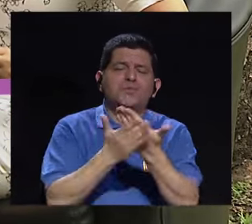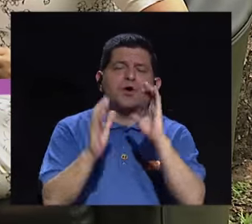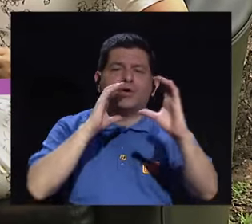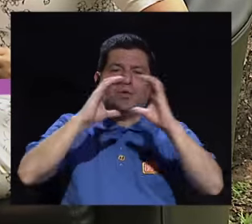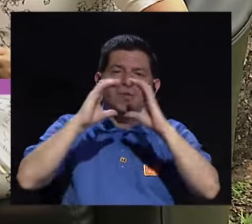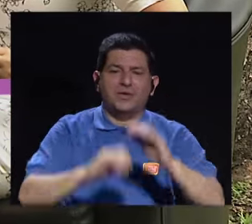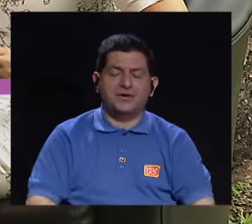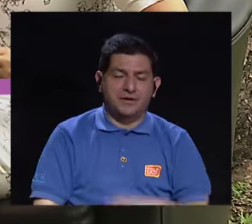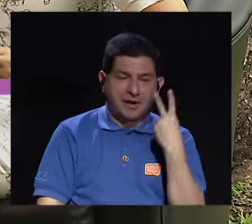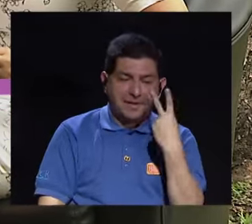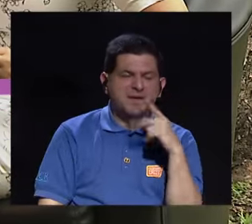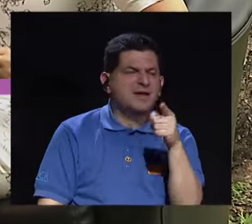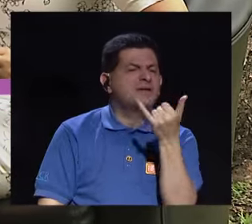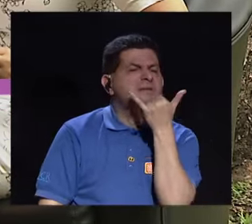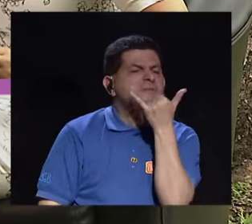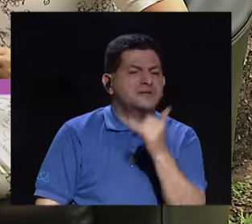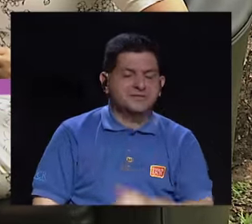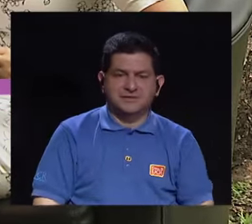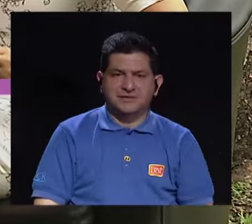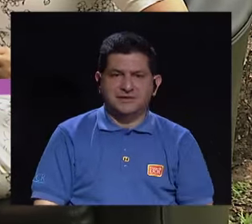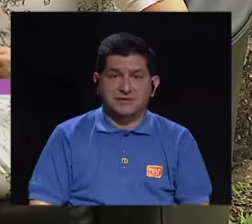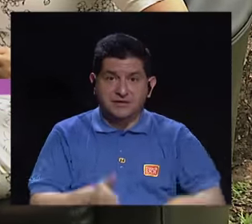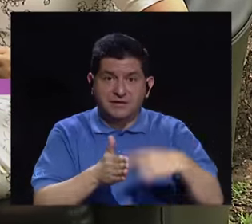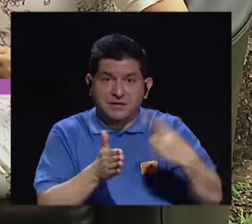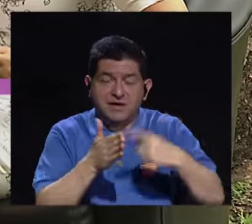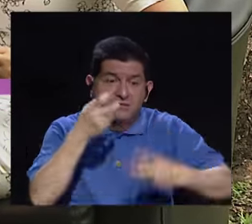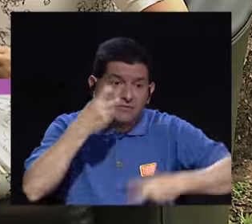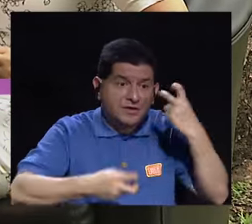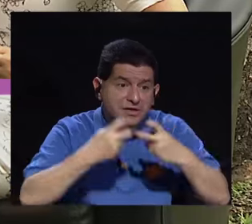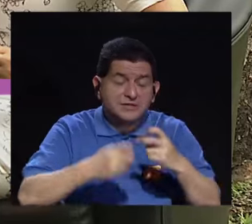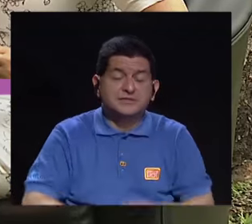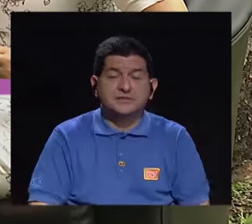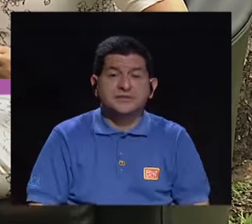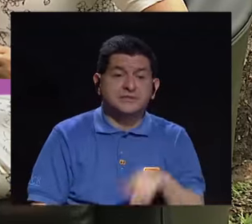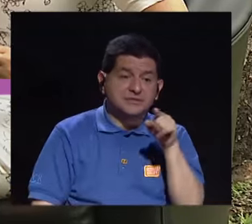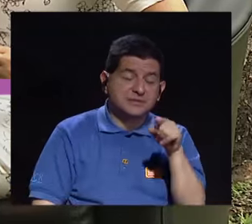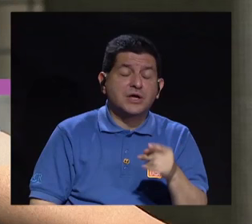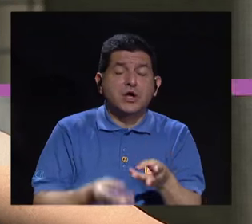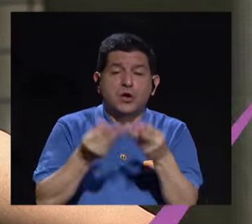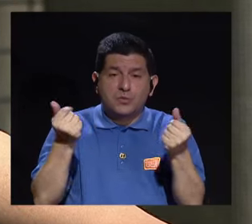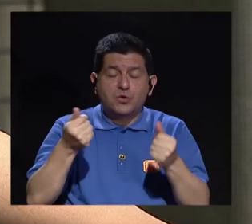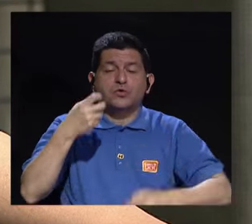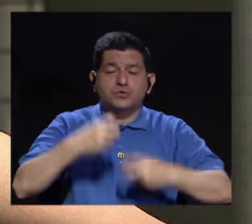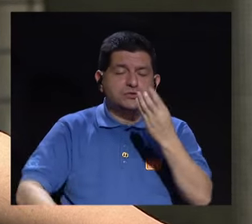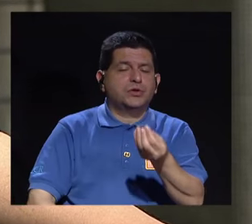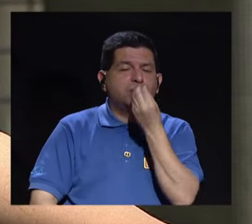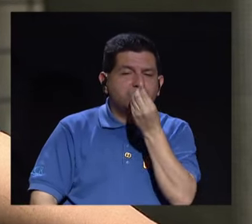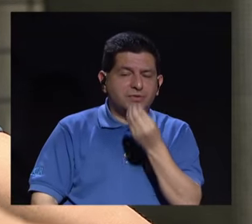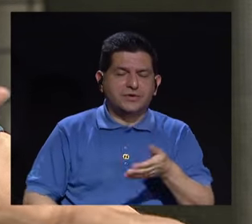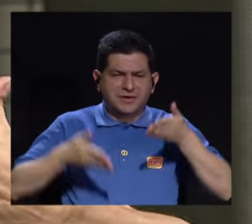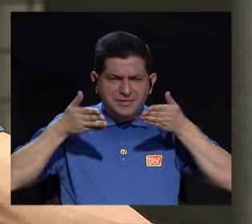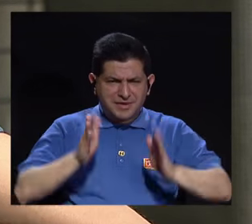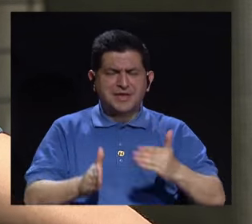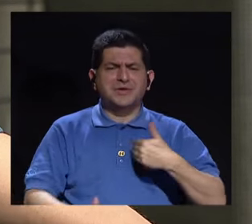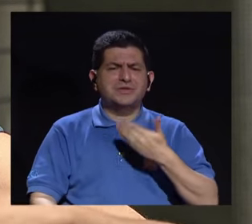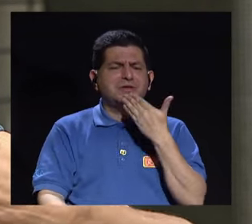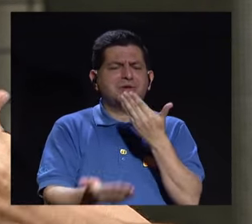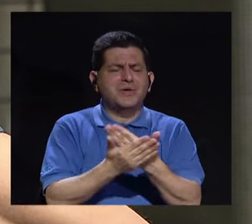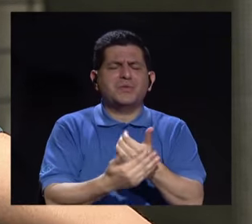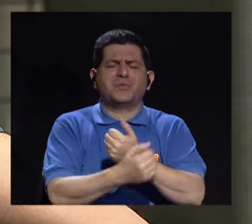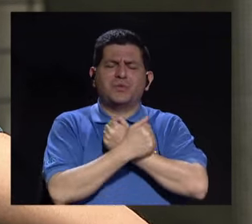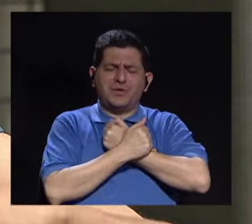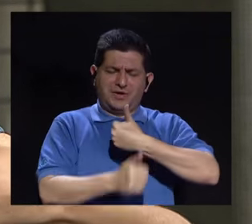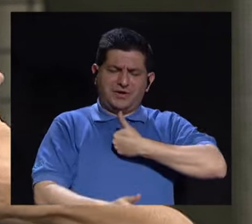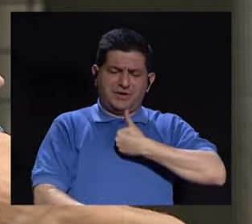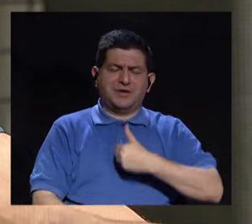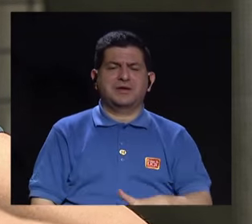buena comunicación, ver qué les pasa, porque a veces los conflictos generan un trastorno. Entonces, cuando tenemos un hijo que tiene una buena